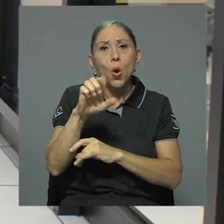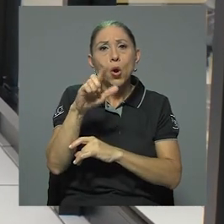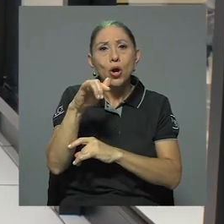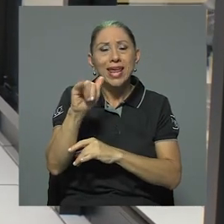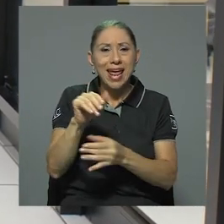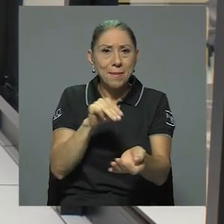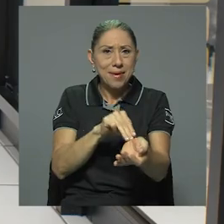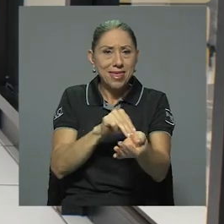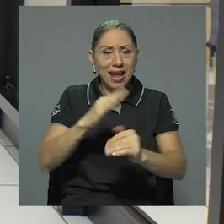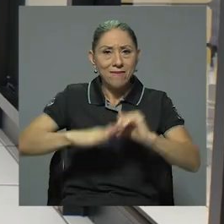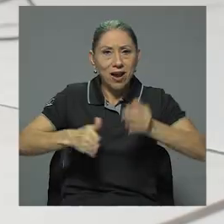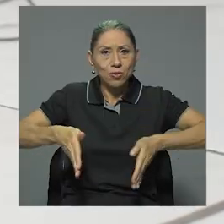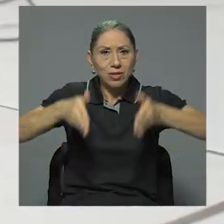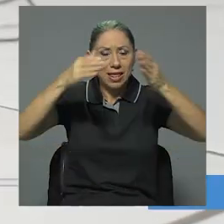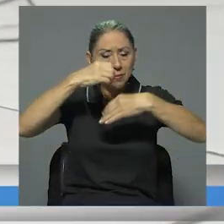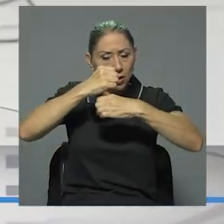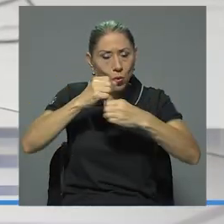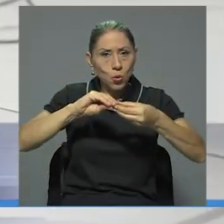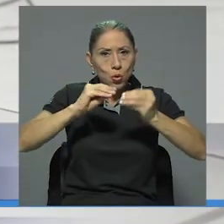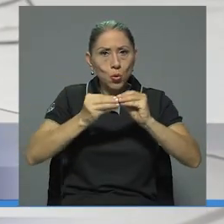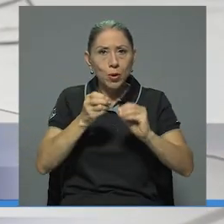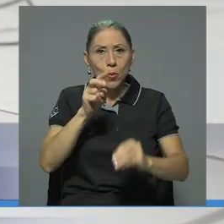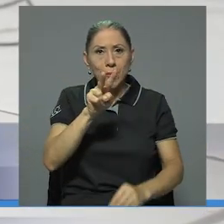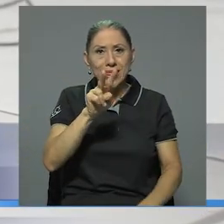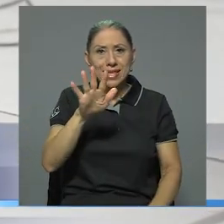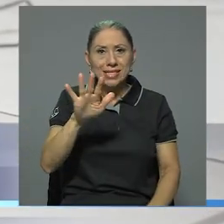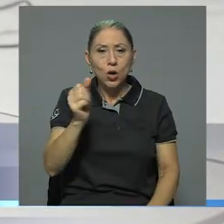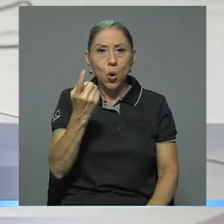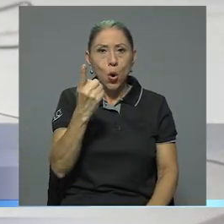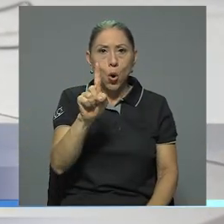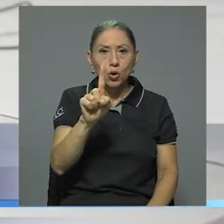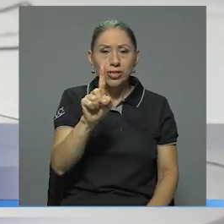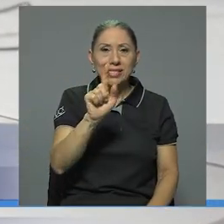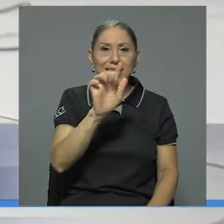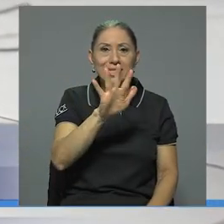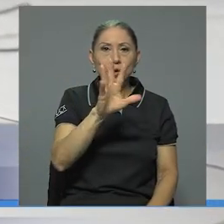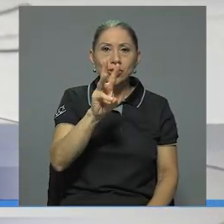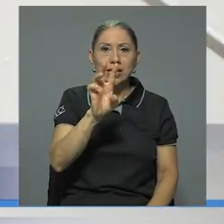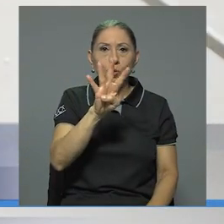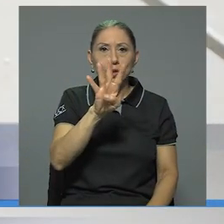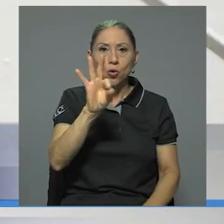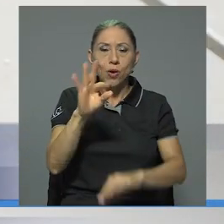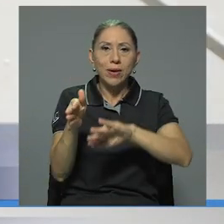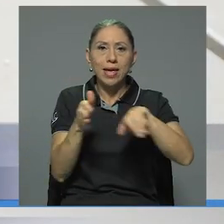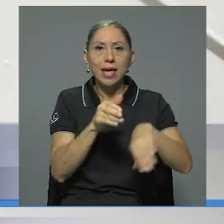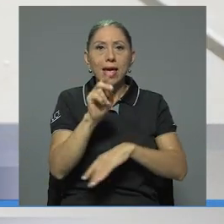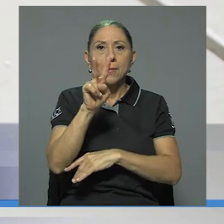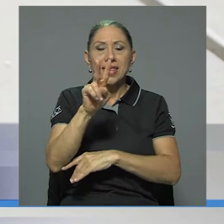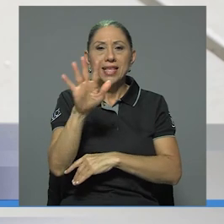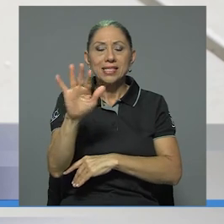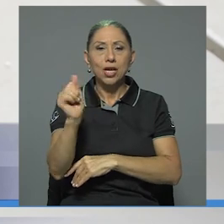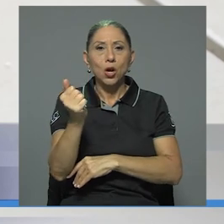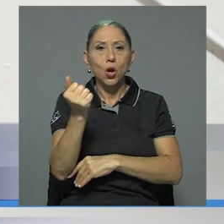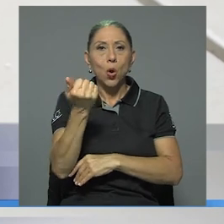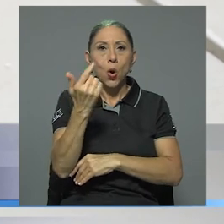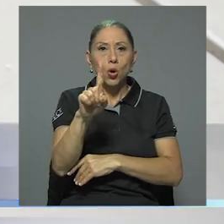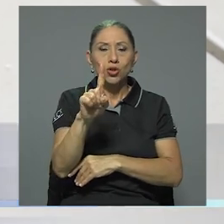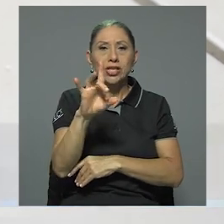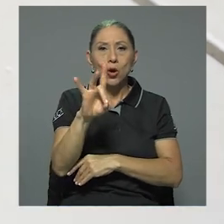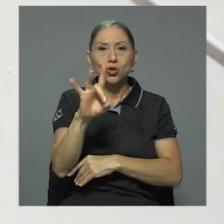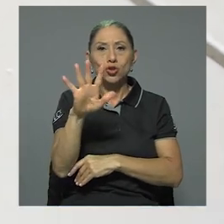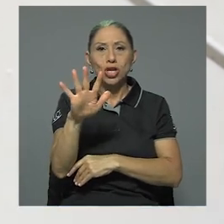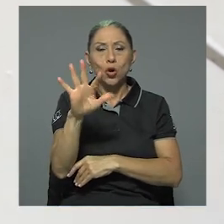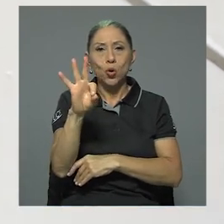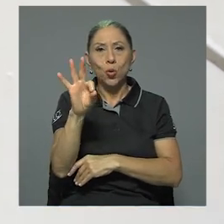Facultad de Microbiología a los números 2511-5649 o 2511-8590.